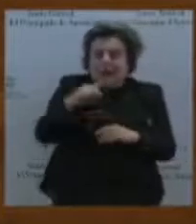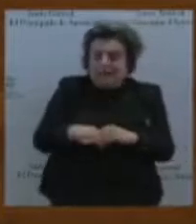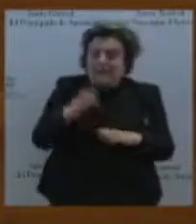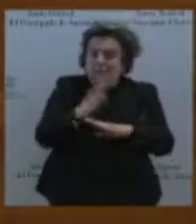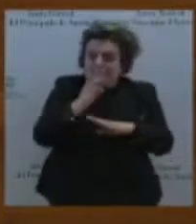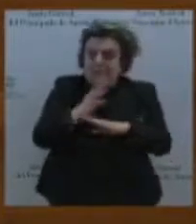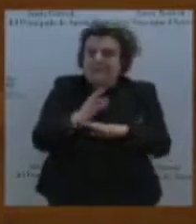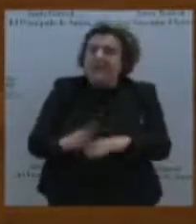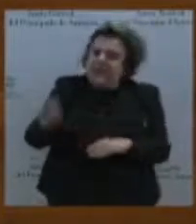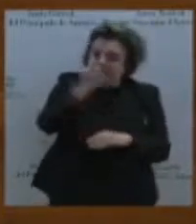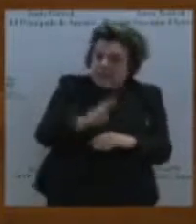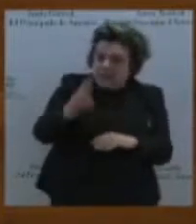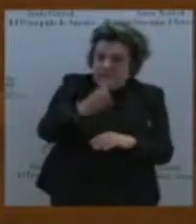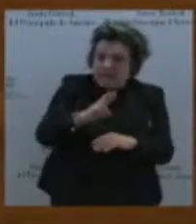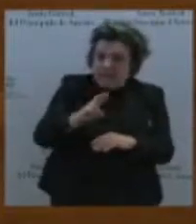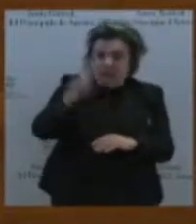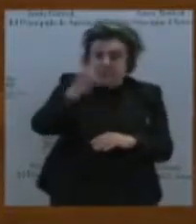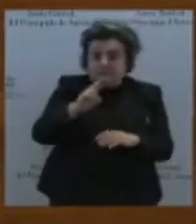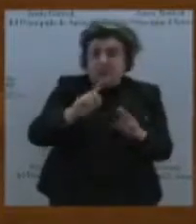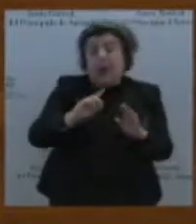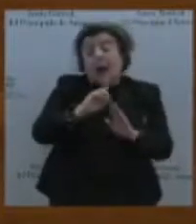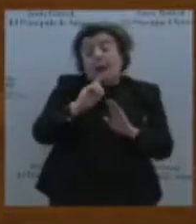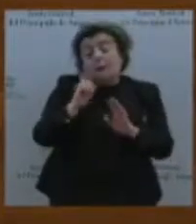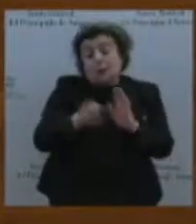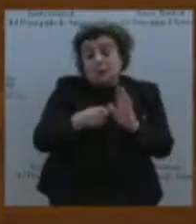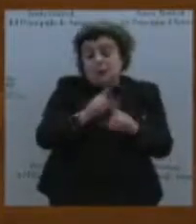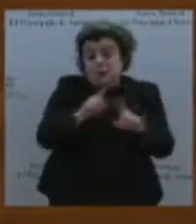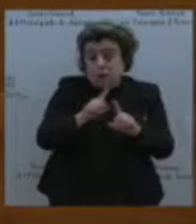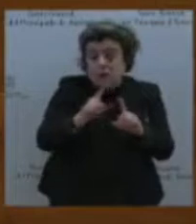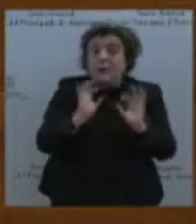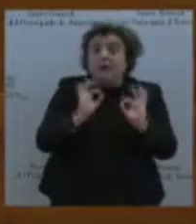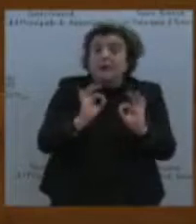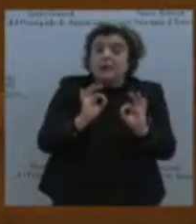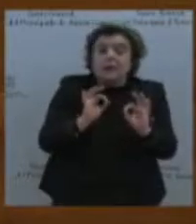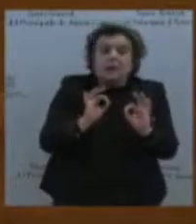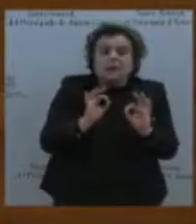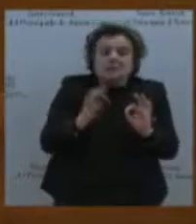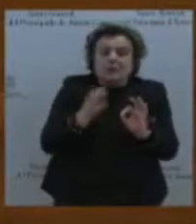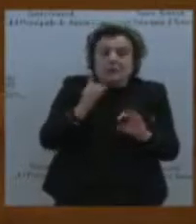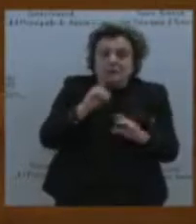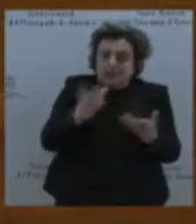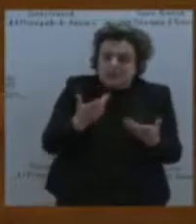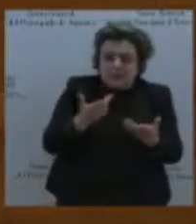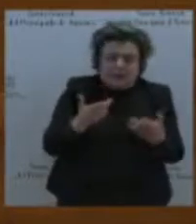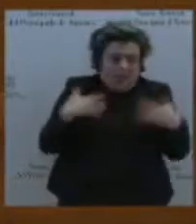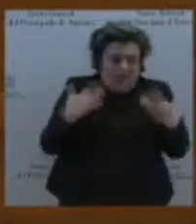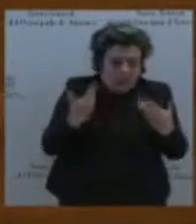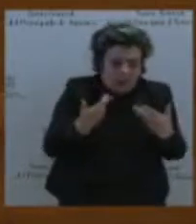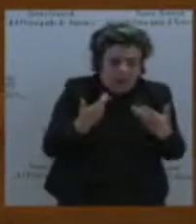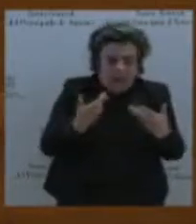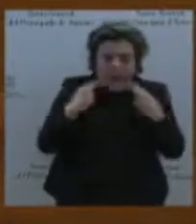PNL, hay que desmontar también, y me alegro, no está aquí ahora la diputada porque coincidimos perfectamente con Izquierda Unida, por eso esa